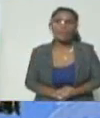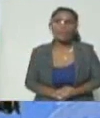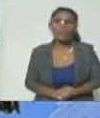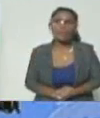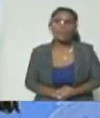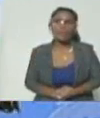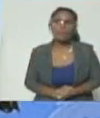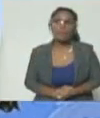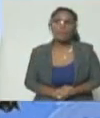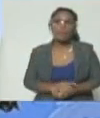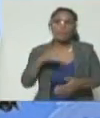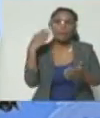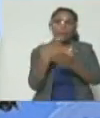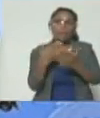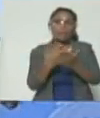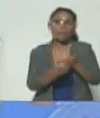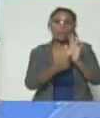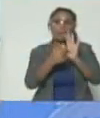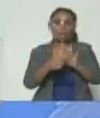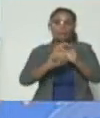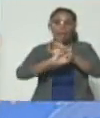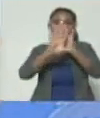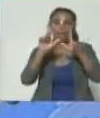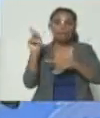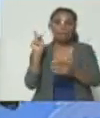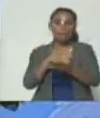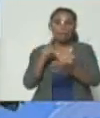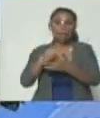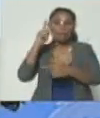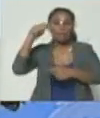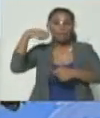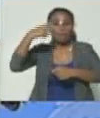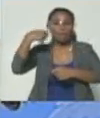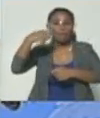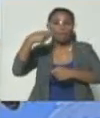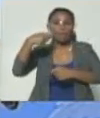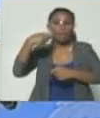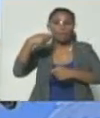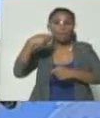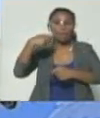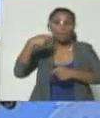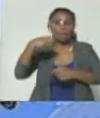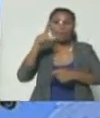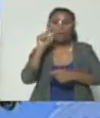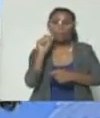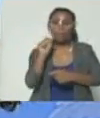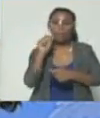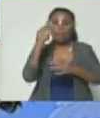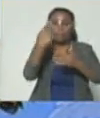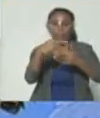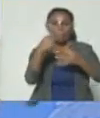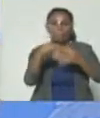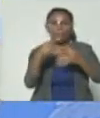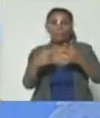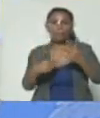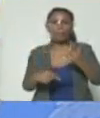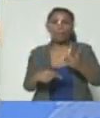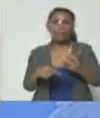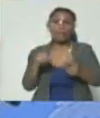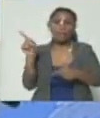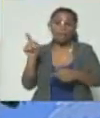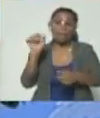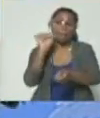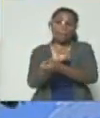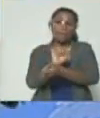o una evidencia clara de la participación de este Emilio Graterón o de Luis Omasa o de Hasler Iglesias tienen que ir